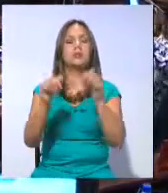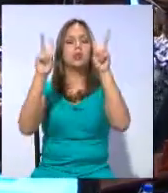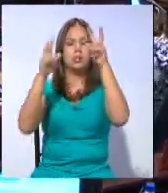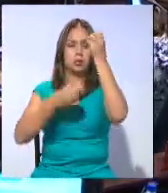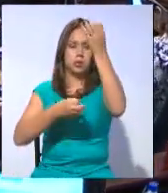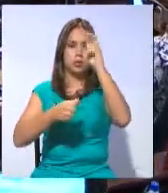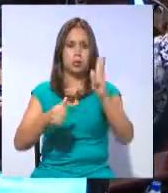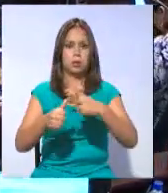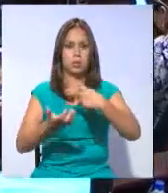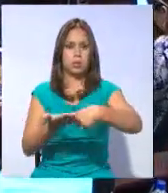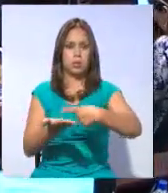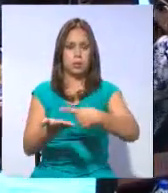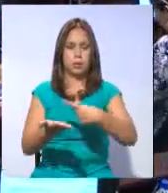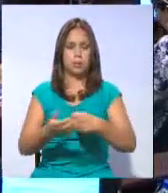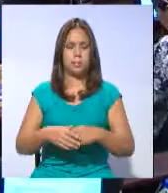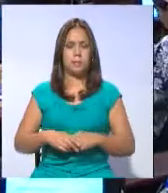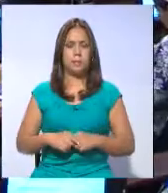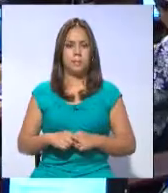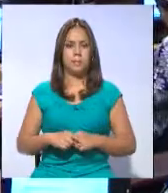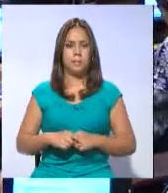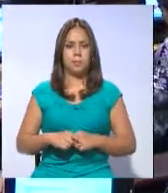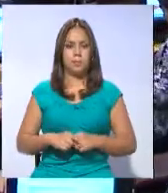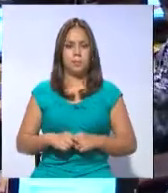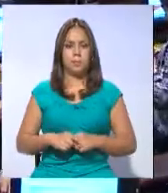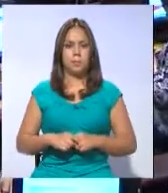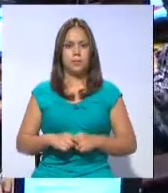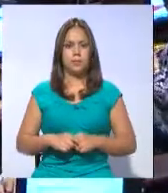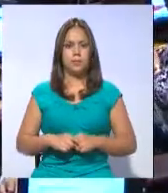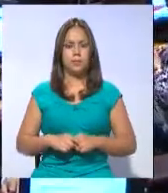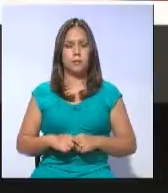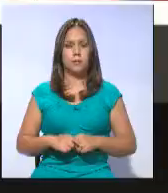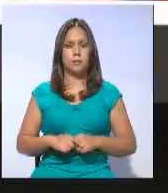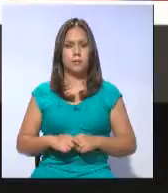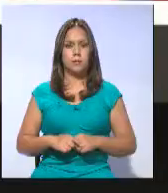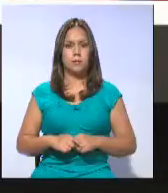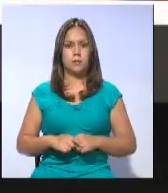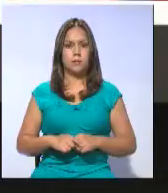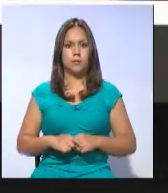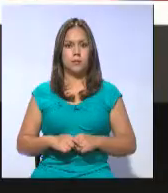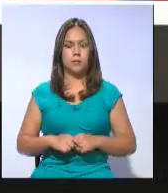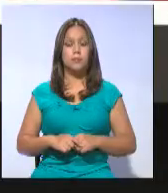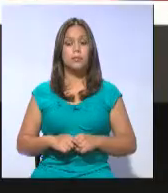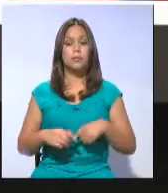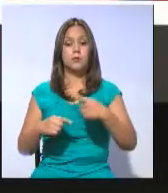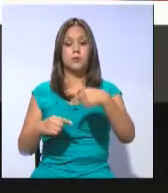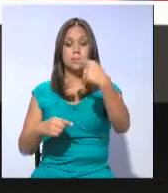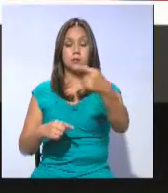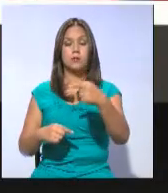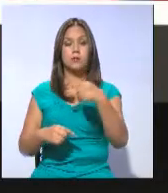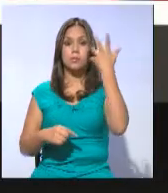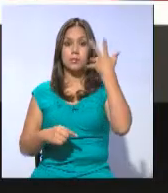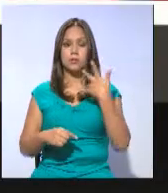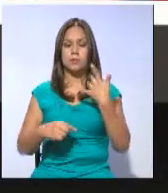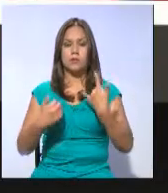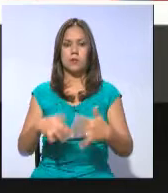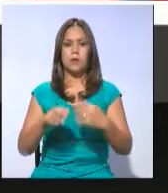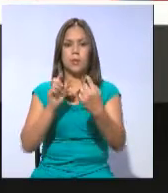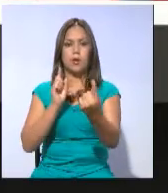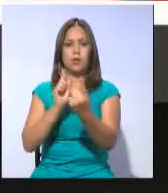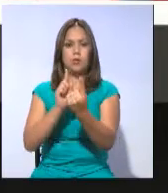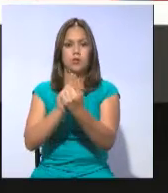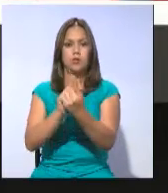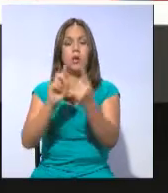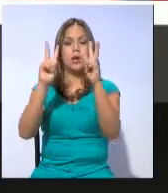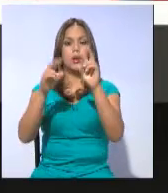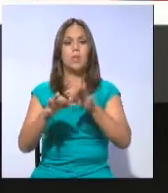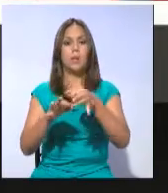informe para segundo debate. Lorena Espinosa, TVL Noticias. En los próximos días se desarrollará un primer acercamiento